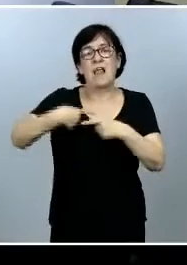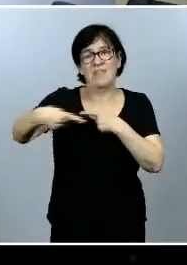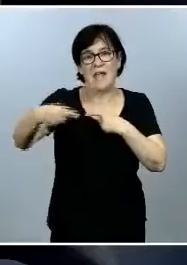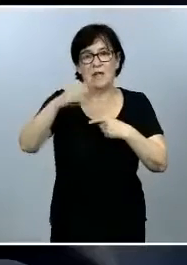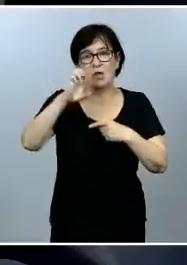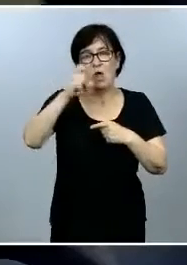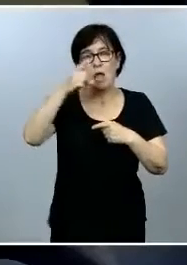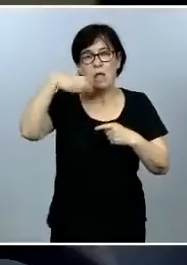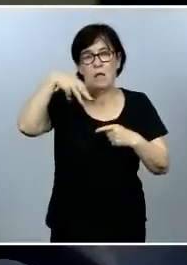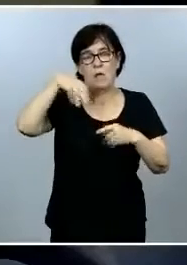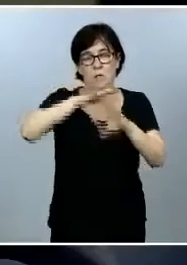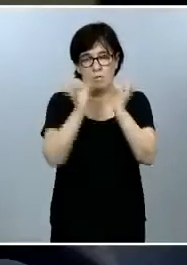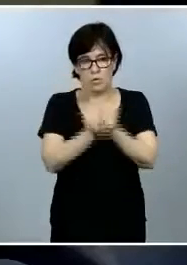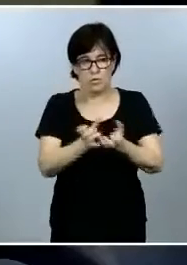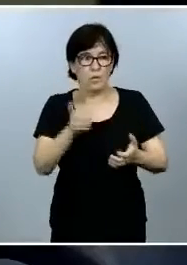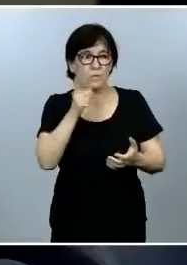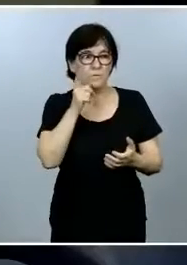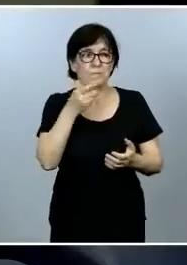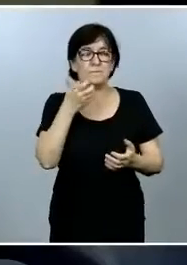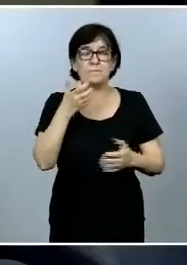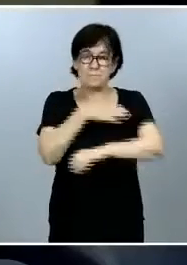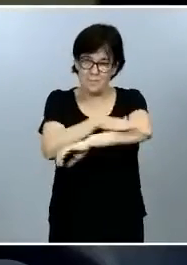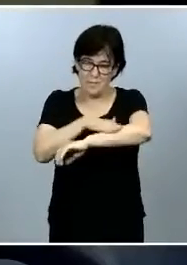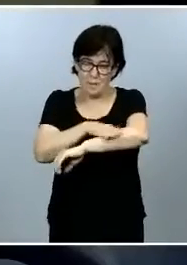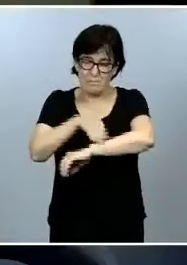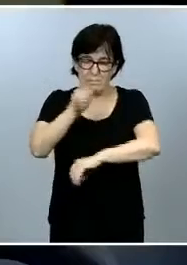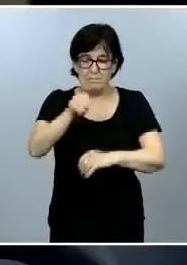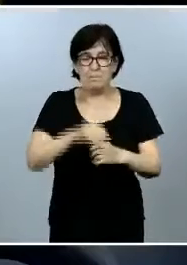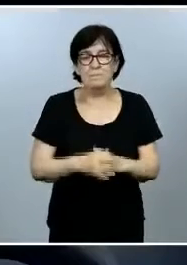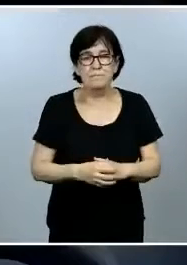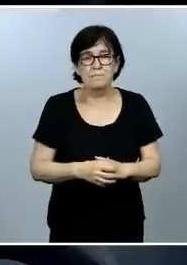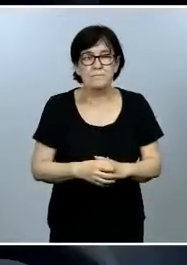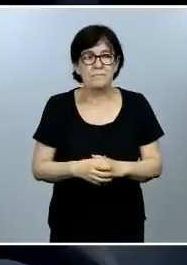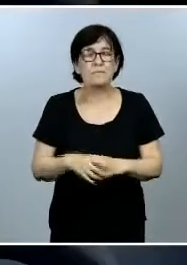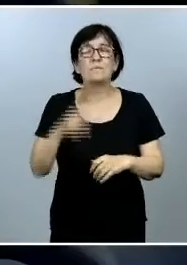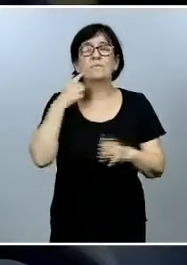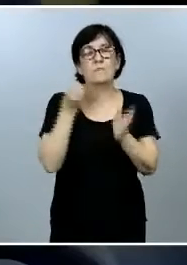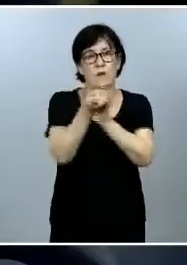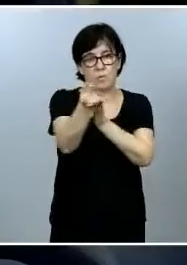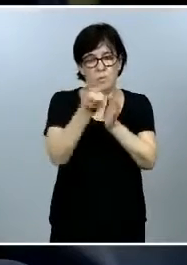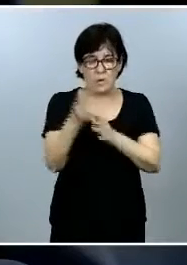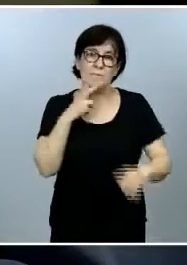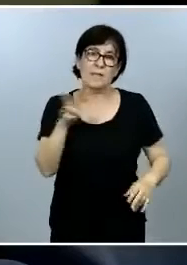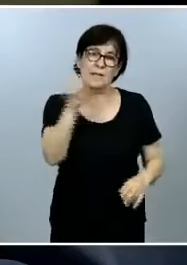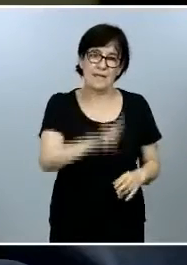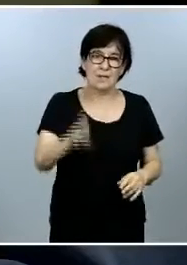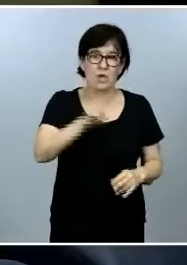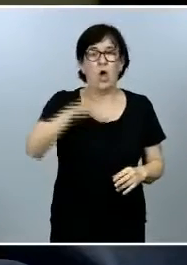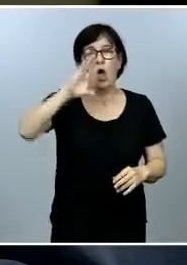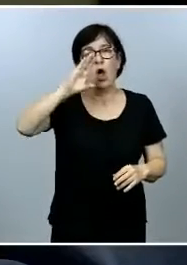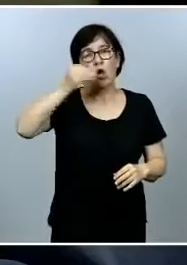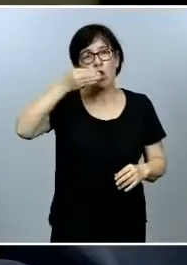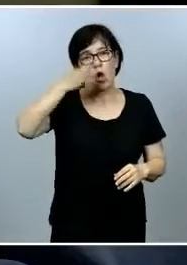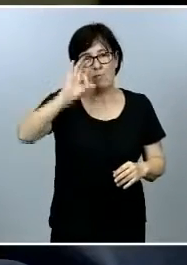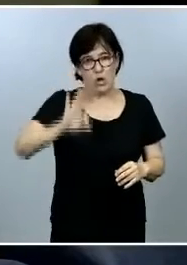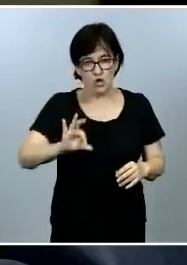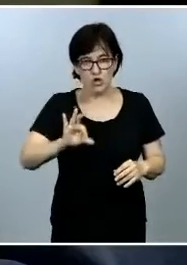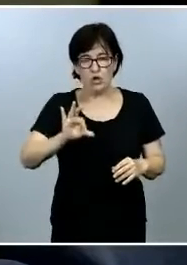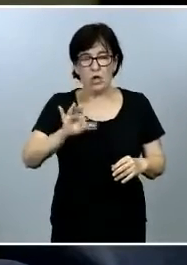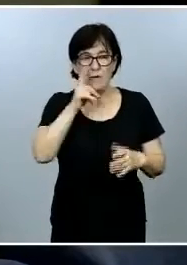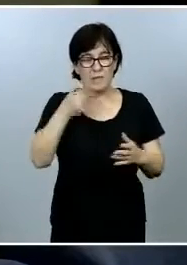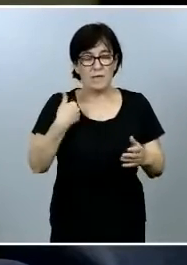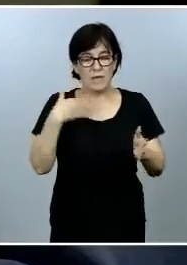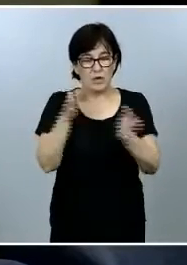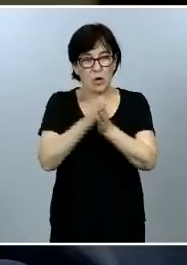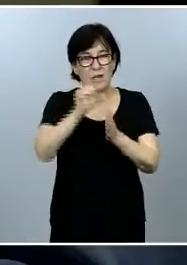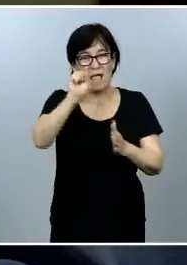Sí, ministra yo quería ministra Montero quería insistir en el tema de perderos cobos porque la compañera de Antena 3 le ha